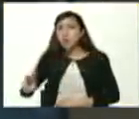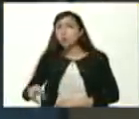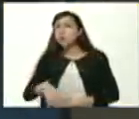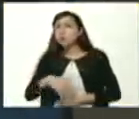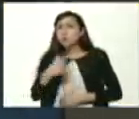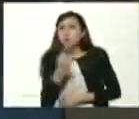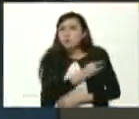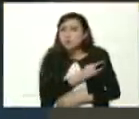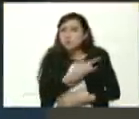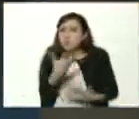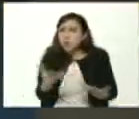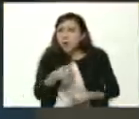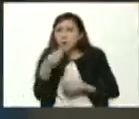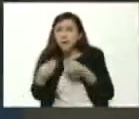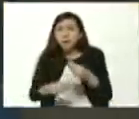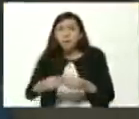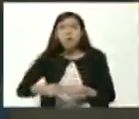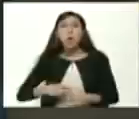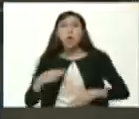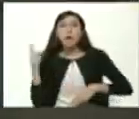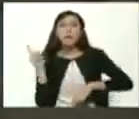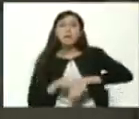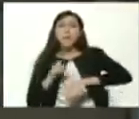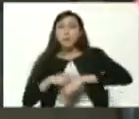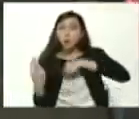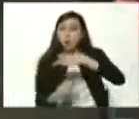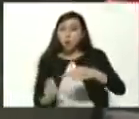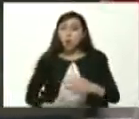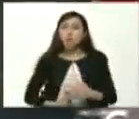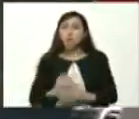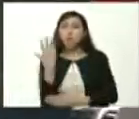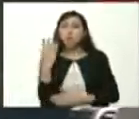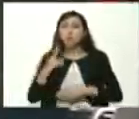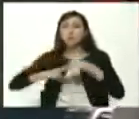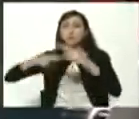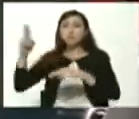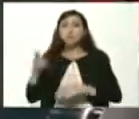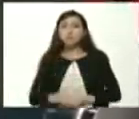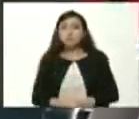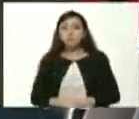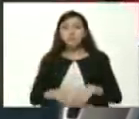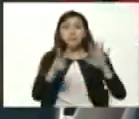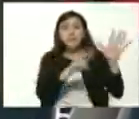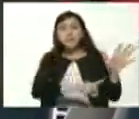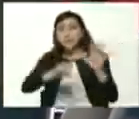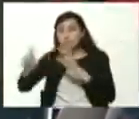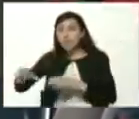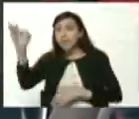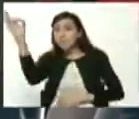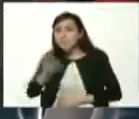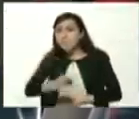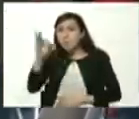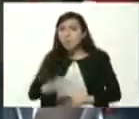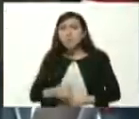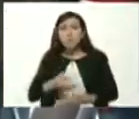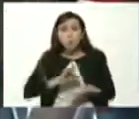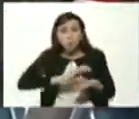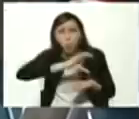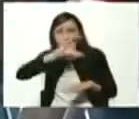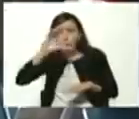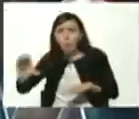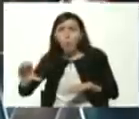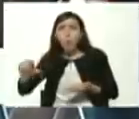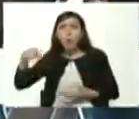sido creadas por la revolución bolivariana. Igualmente, más del 76% del presupuesto de la